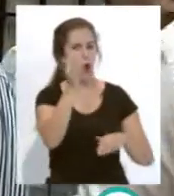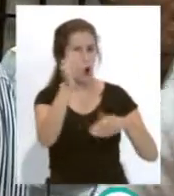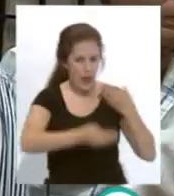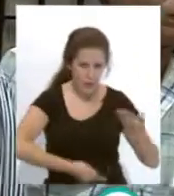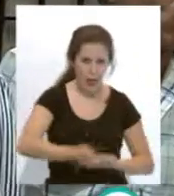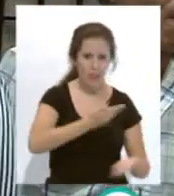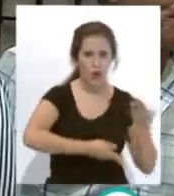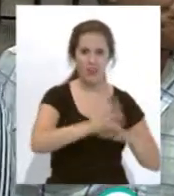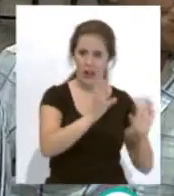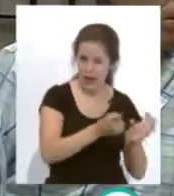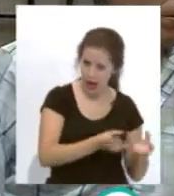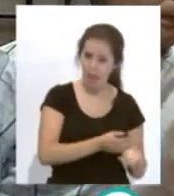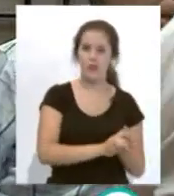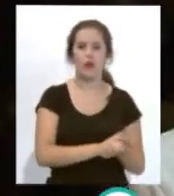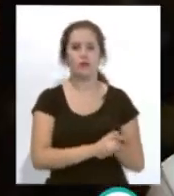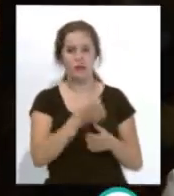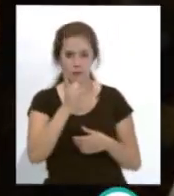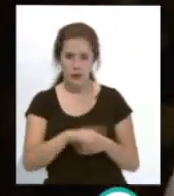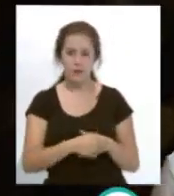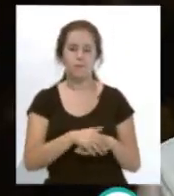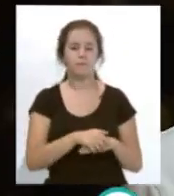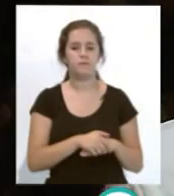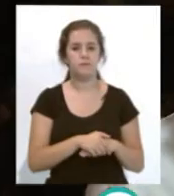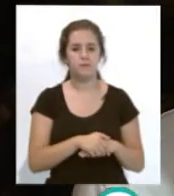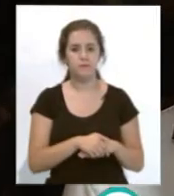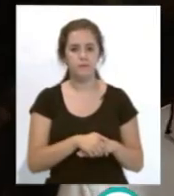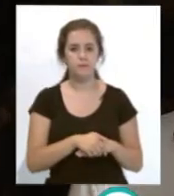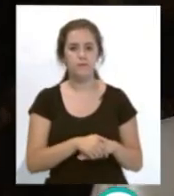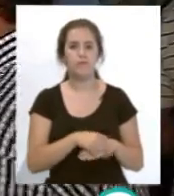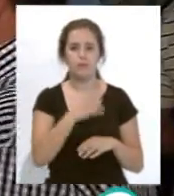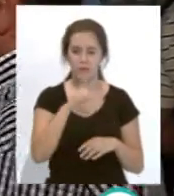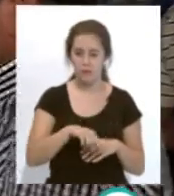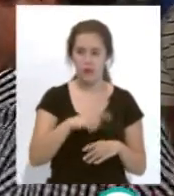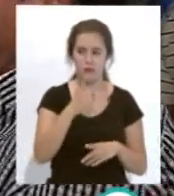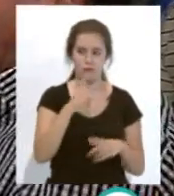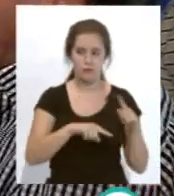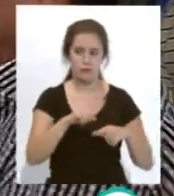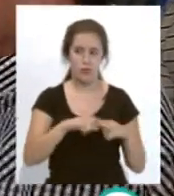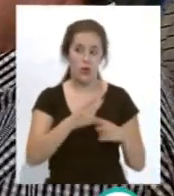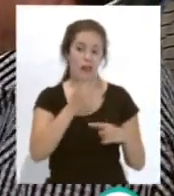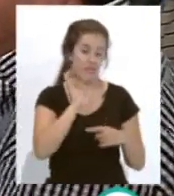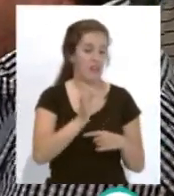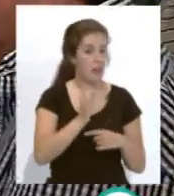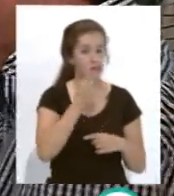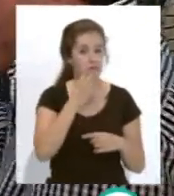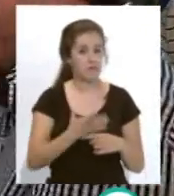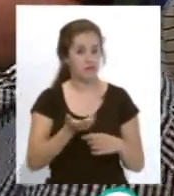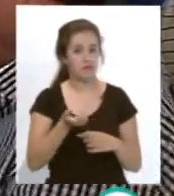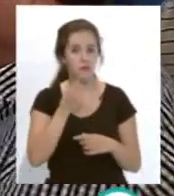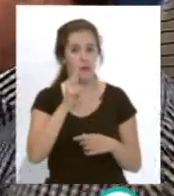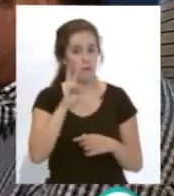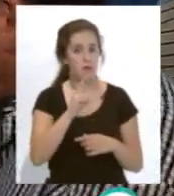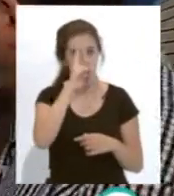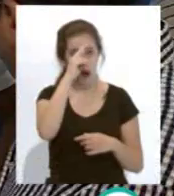la radio, el Raúl López, tuvo Pavón, Gran Luis Escártiz, la verdad es que pasamos muy buen reto y vemos al padre